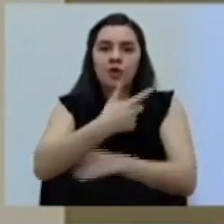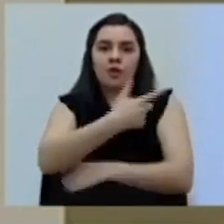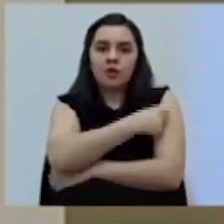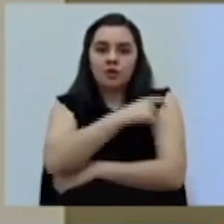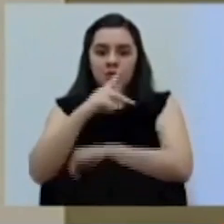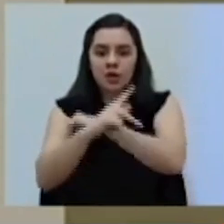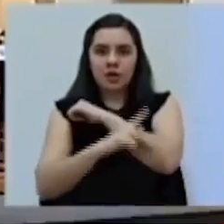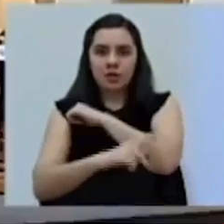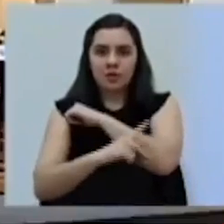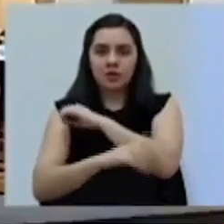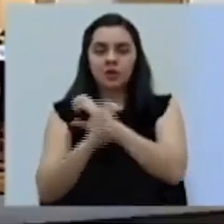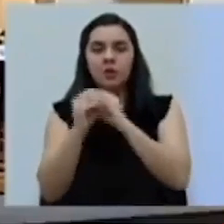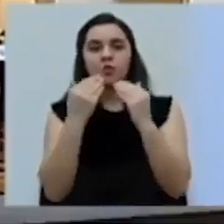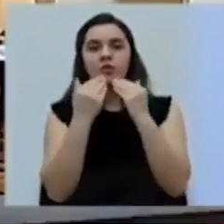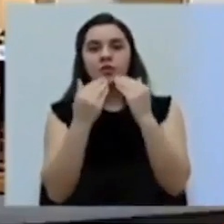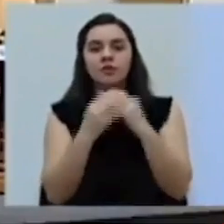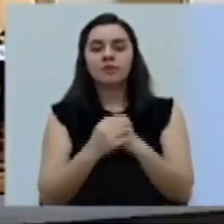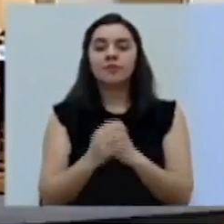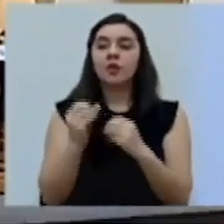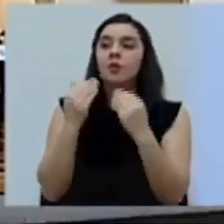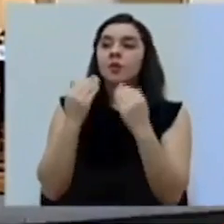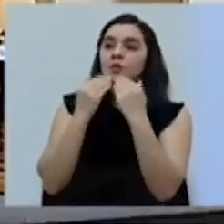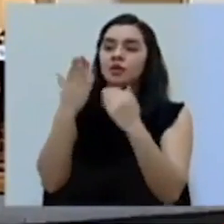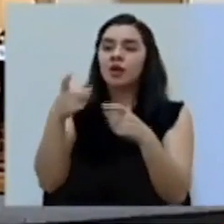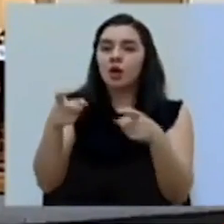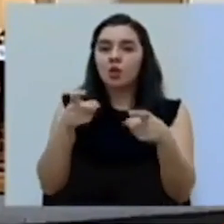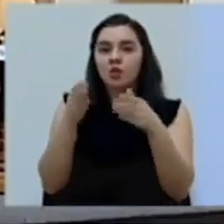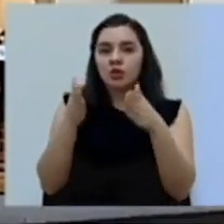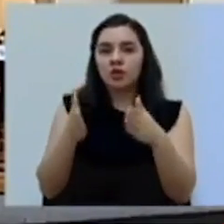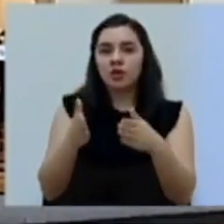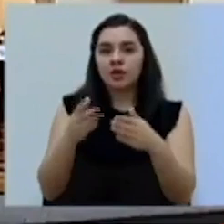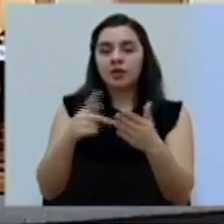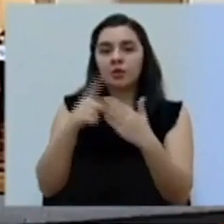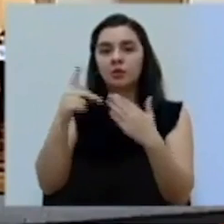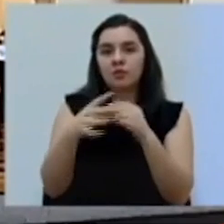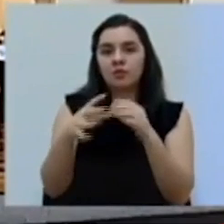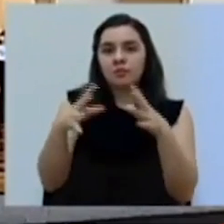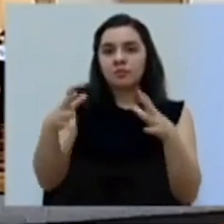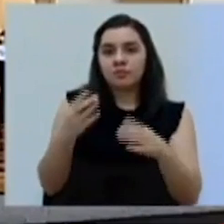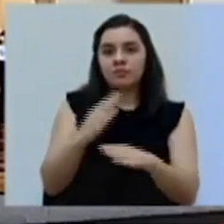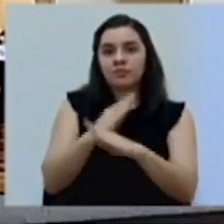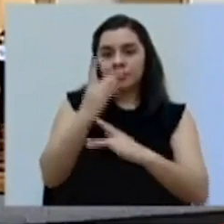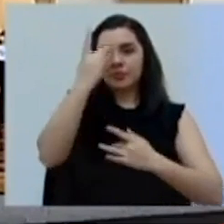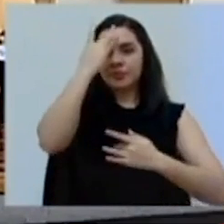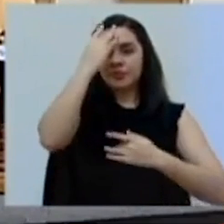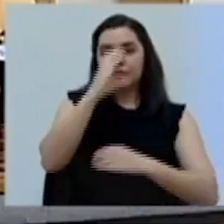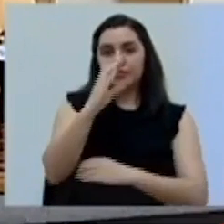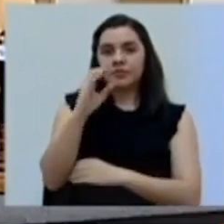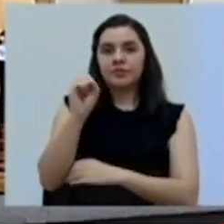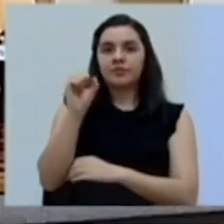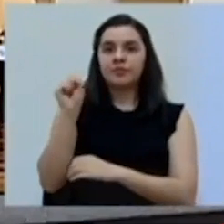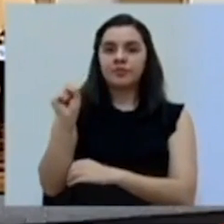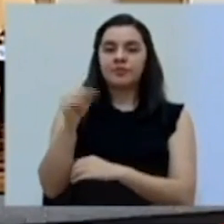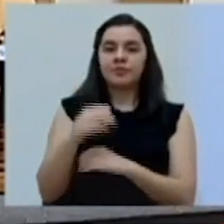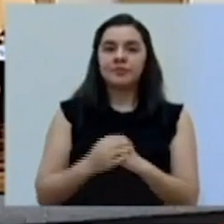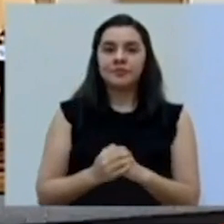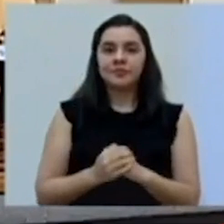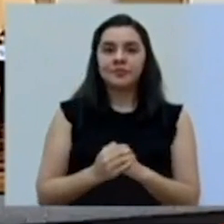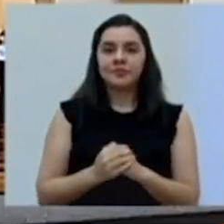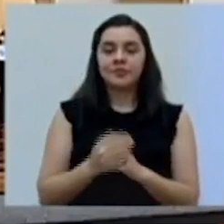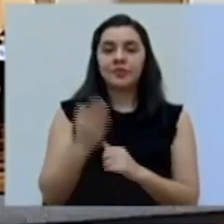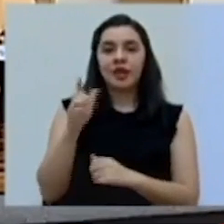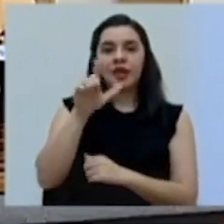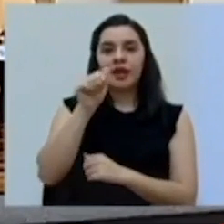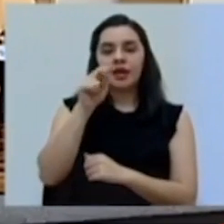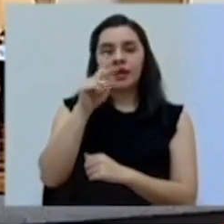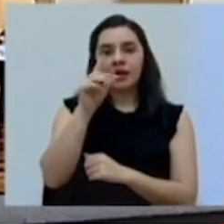Muchas gracias. Muchas gracias a la coordinadora del programa ampliado de inmunizaciones de la Caja Costarricense de Seguro Social, la